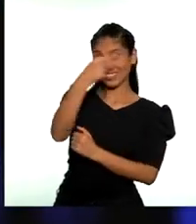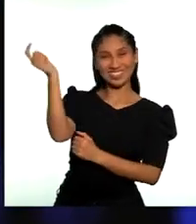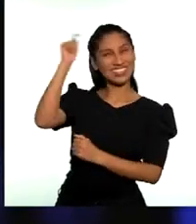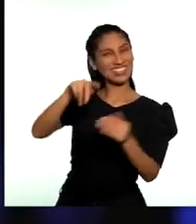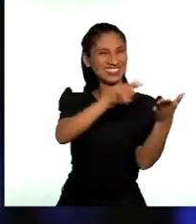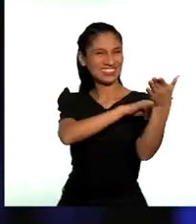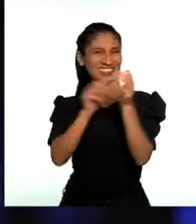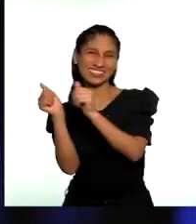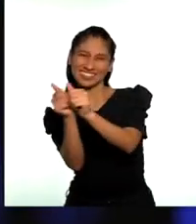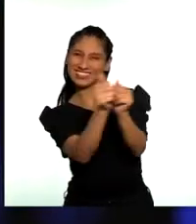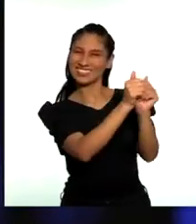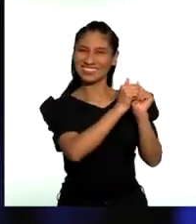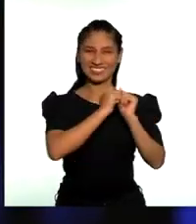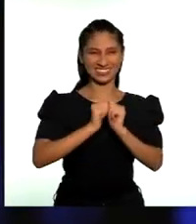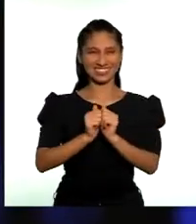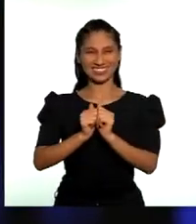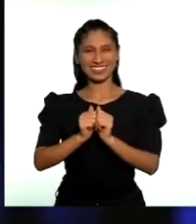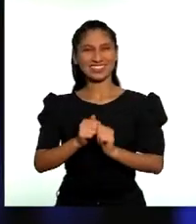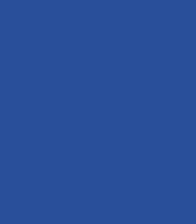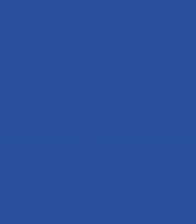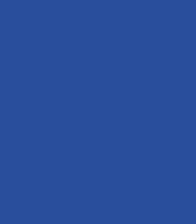aquí, en Leemos Juntos.